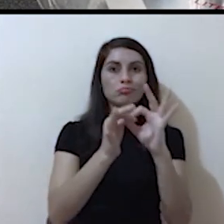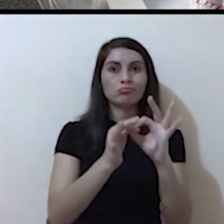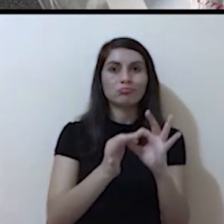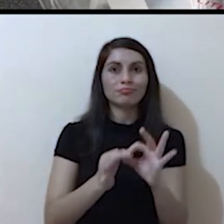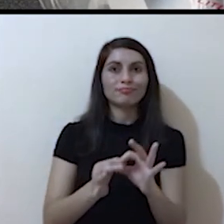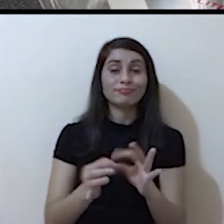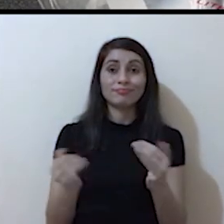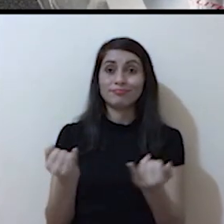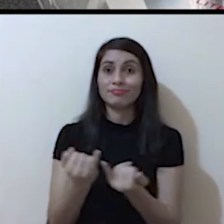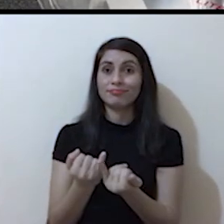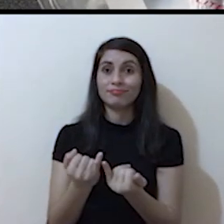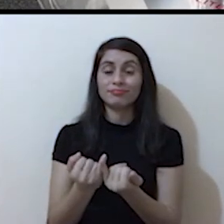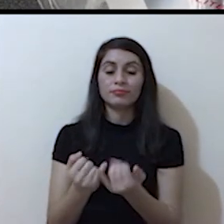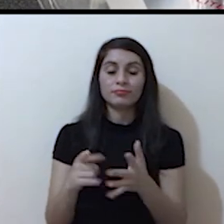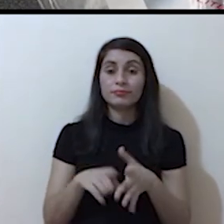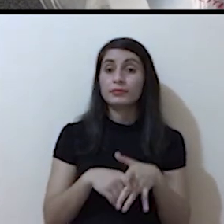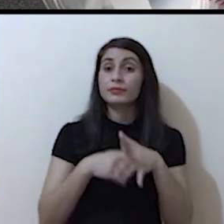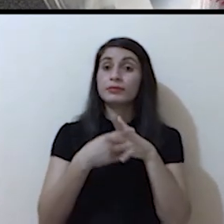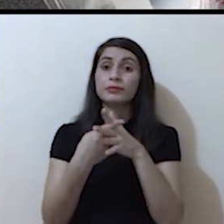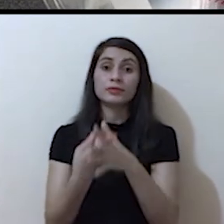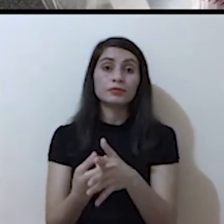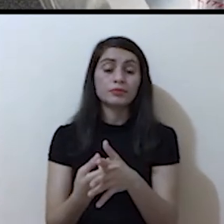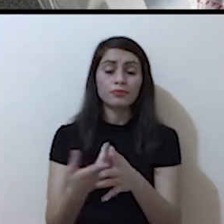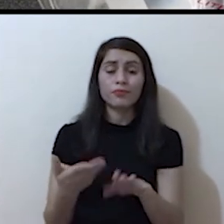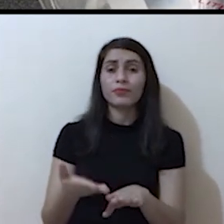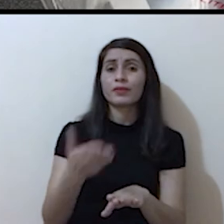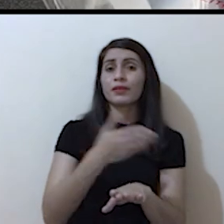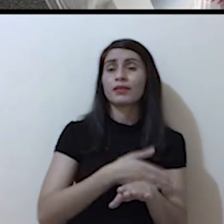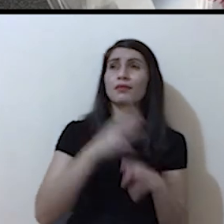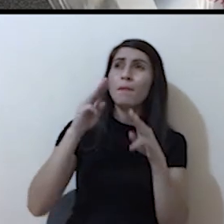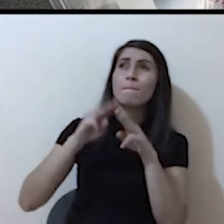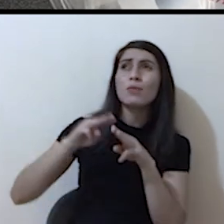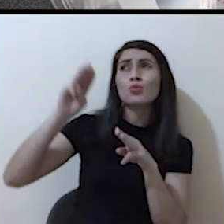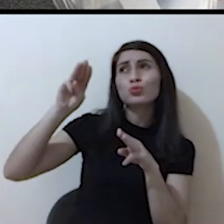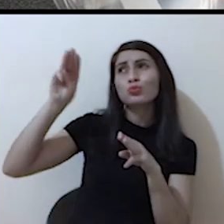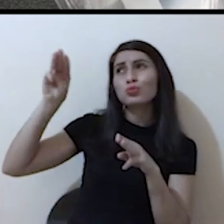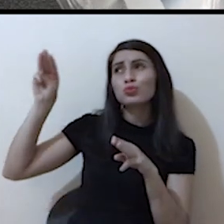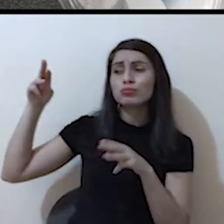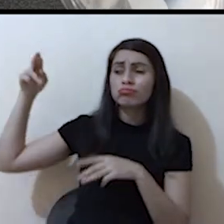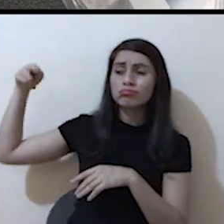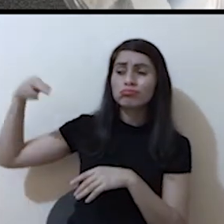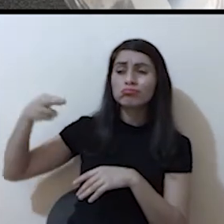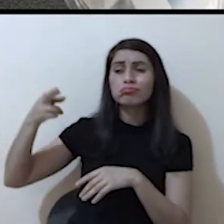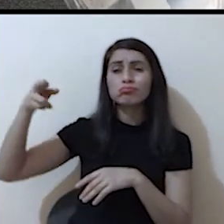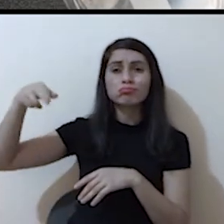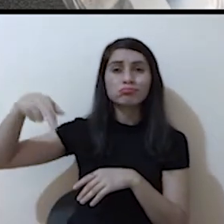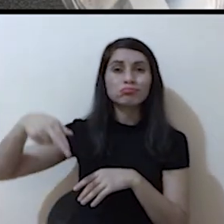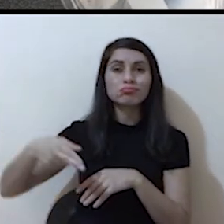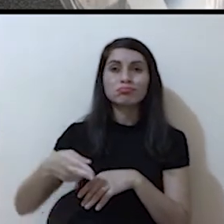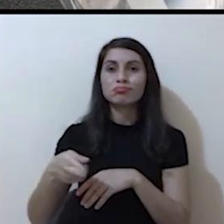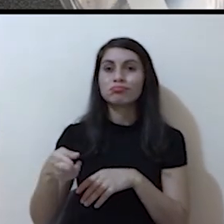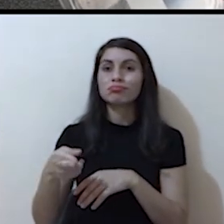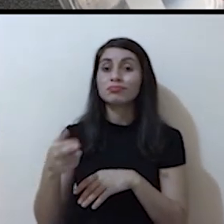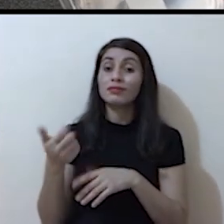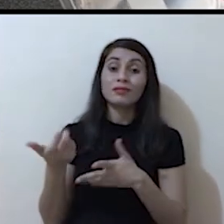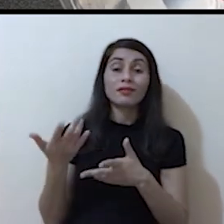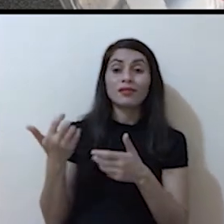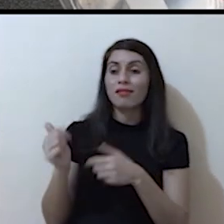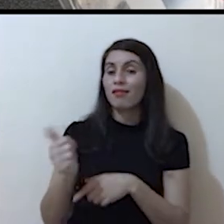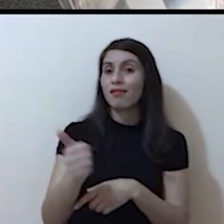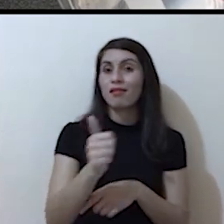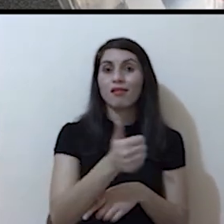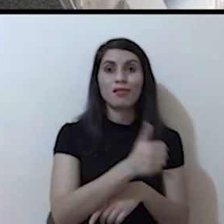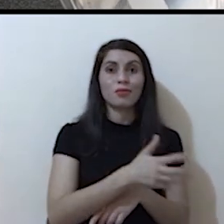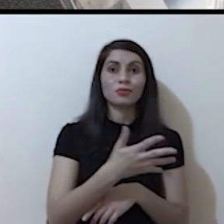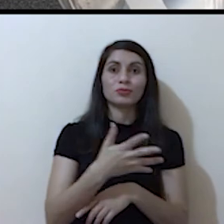otras. Comienzan el agua desde las montañas a vertirse, a llenar cada una de